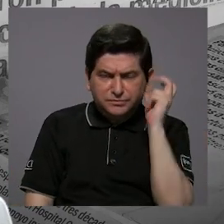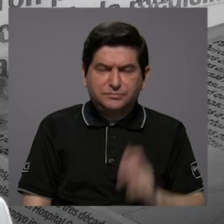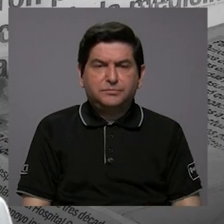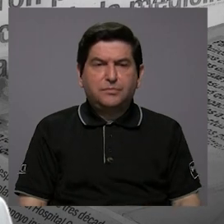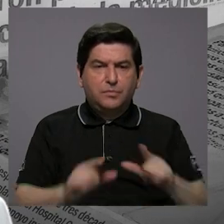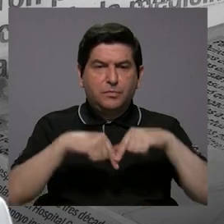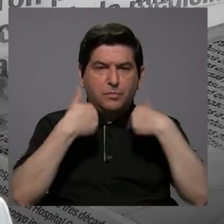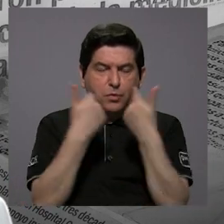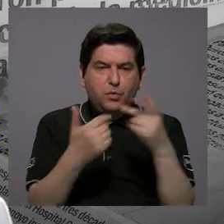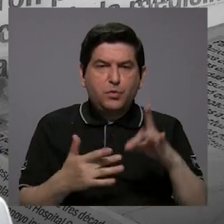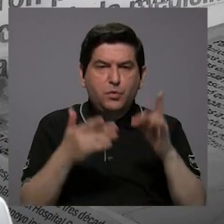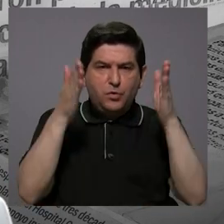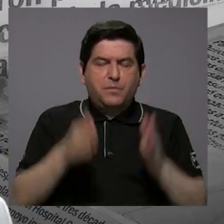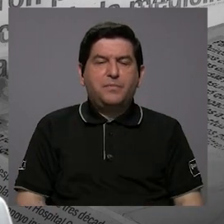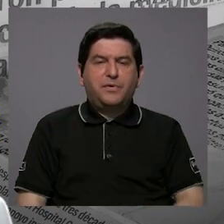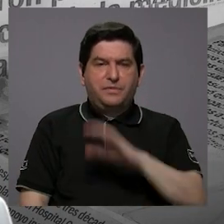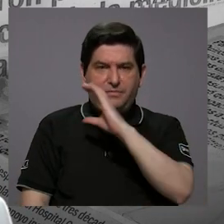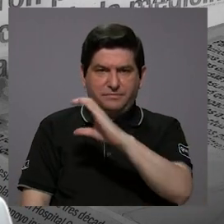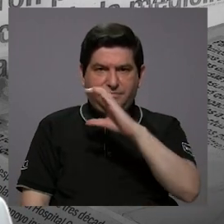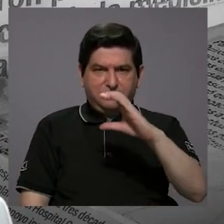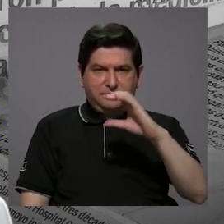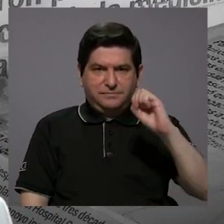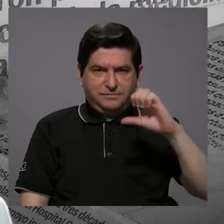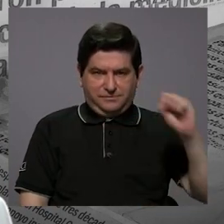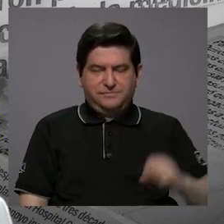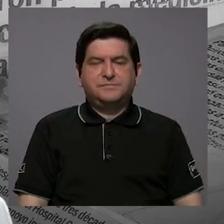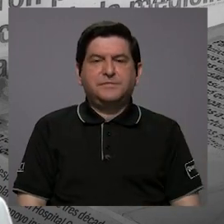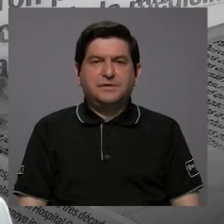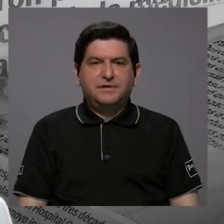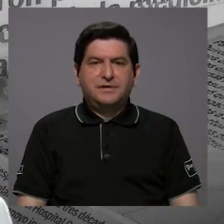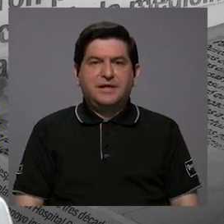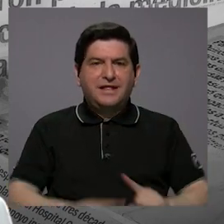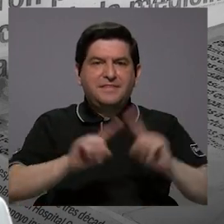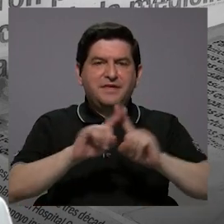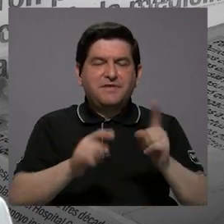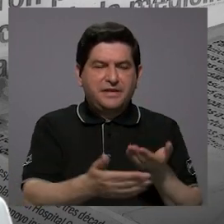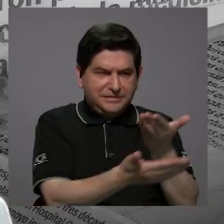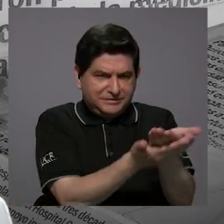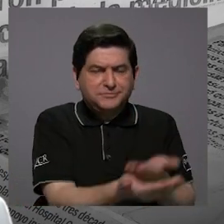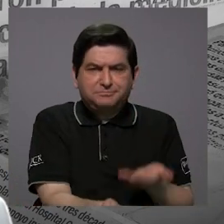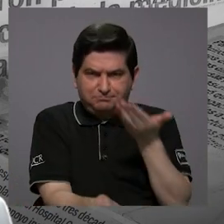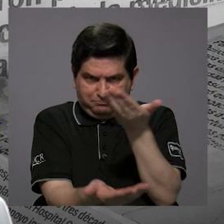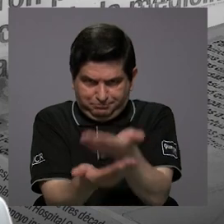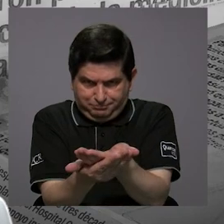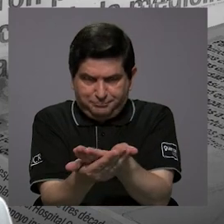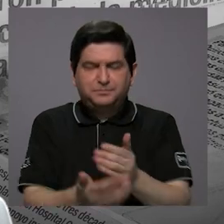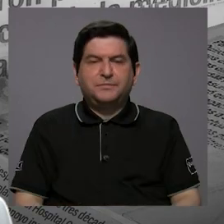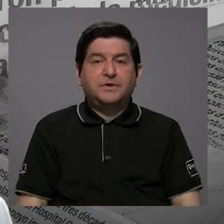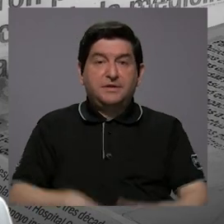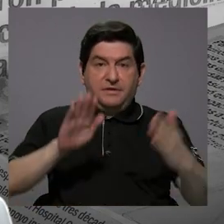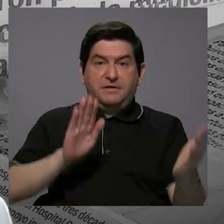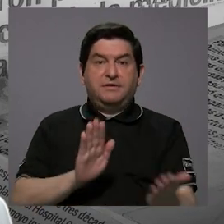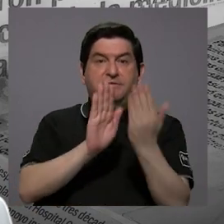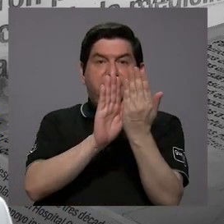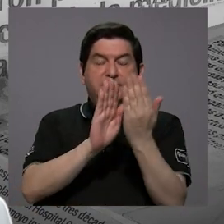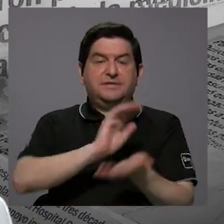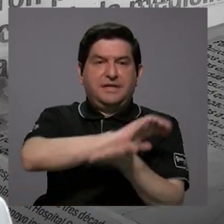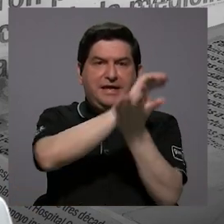el grupo de especialistas de la Caja del Seguro Social ha hecho una serie de planteamientos ante